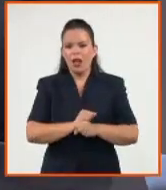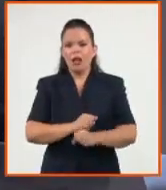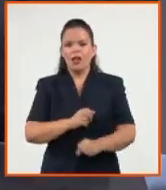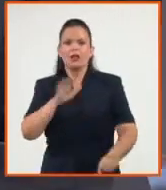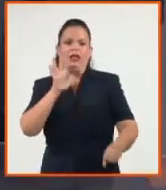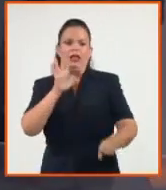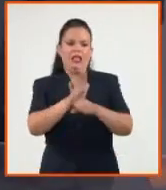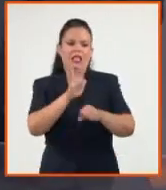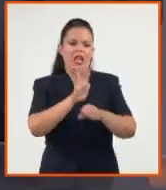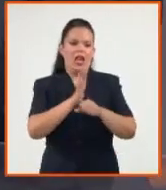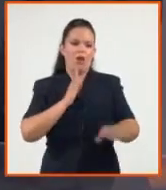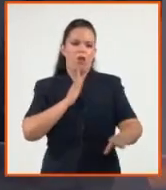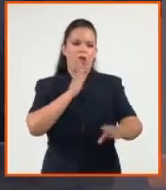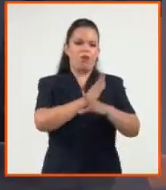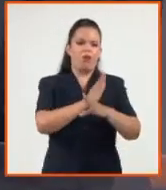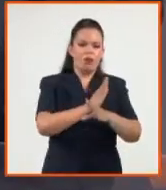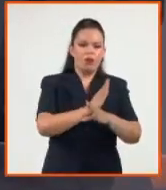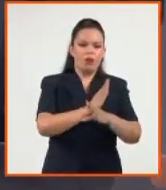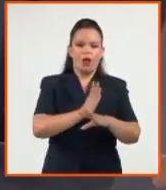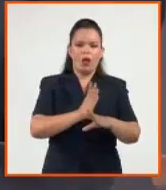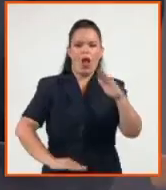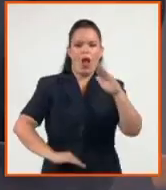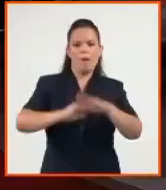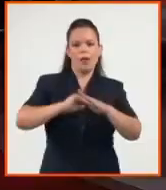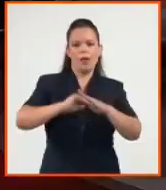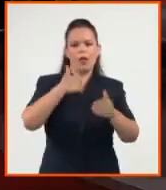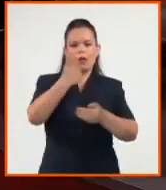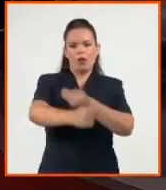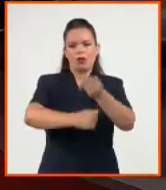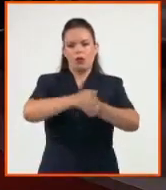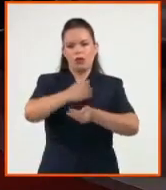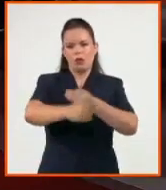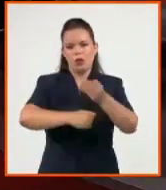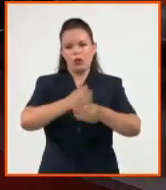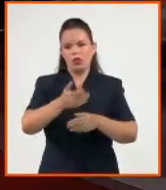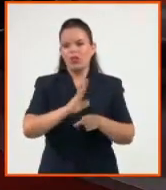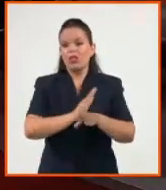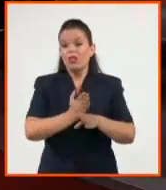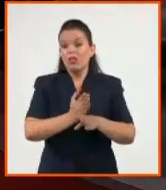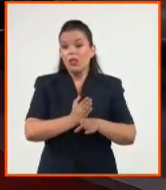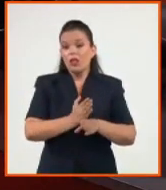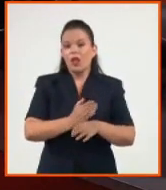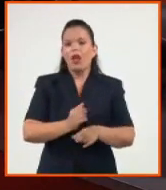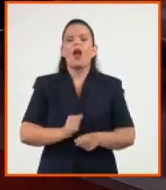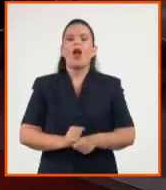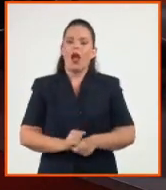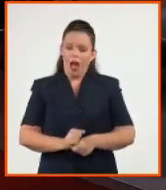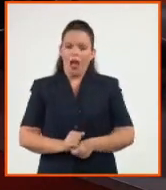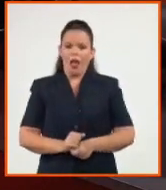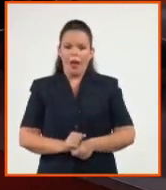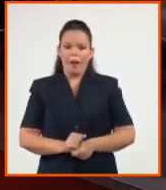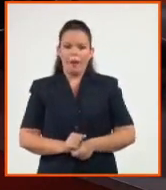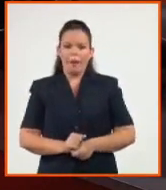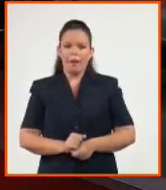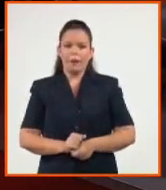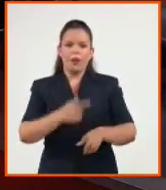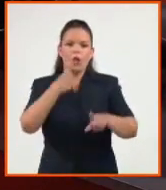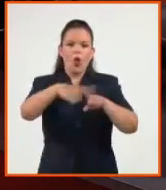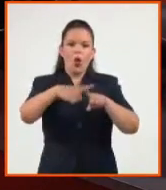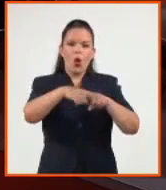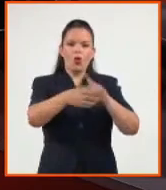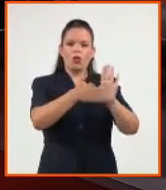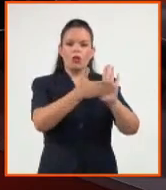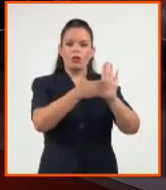procesamiento de nuestros servidores. ¿Y usted no puede ver ese contenido? ¿Qué sucede cuando eso pasa? Los contenidos, los servicios,